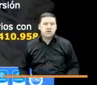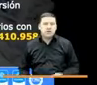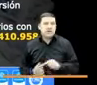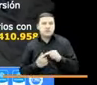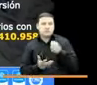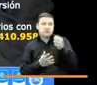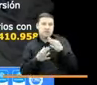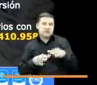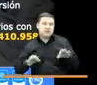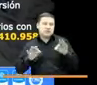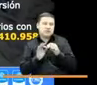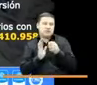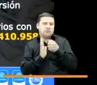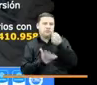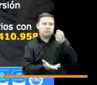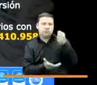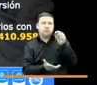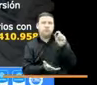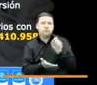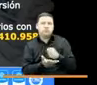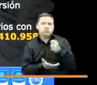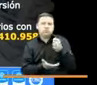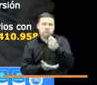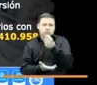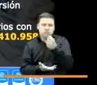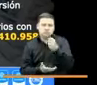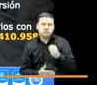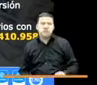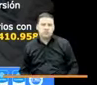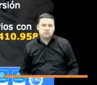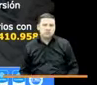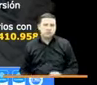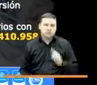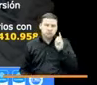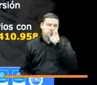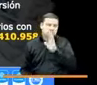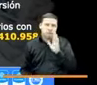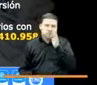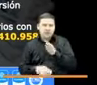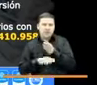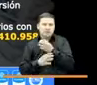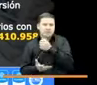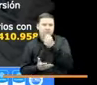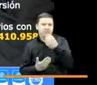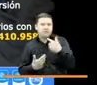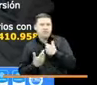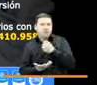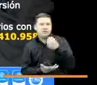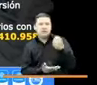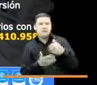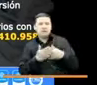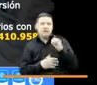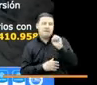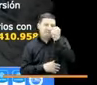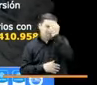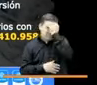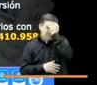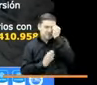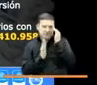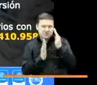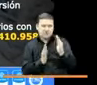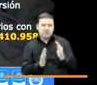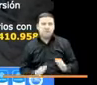porque es importante resaltar que la Unidad para las Víctimas, Gobierno Nacional, a través de la Unidad para las Víctimas, es el principal actor